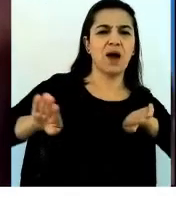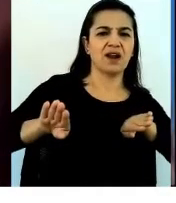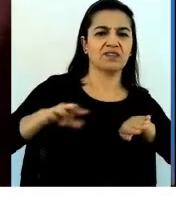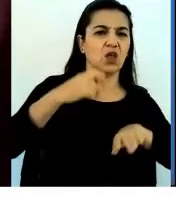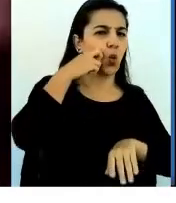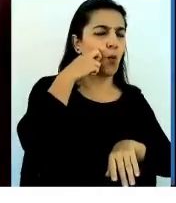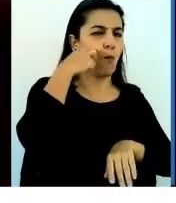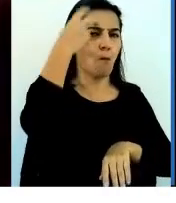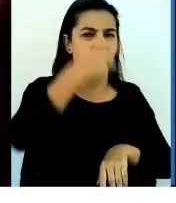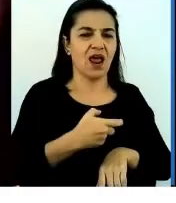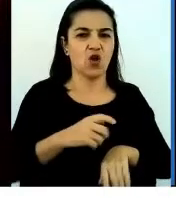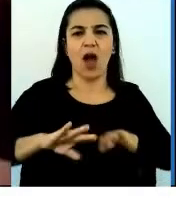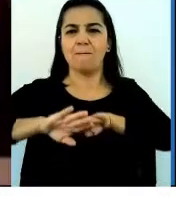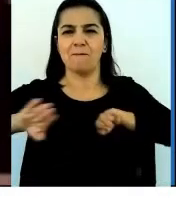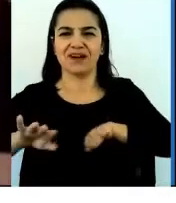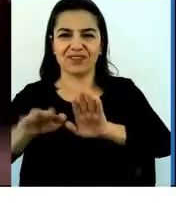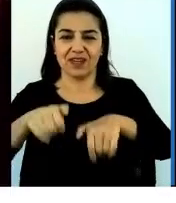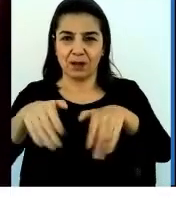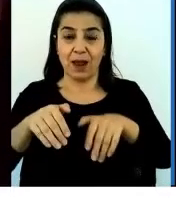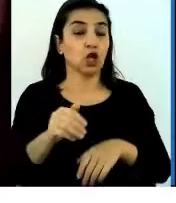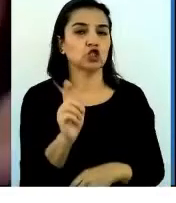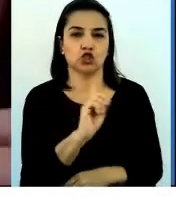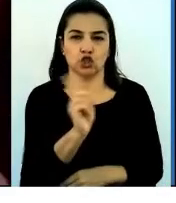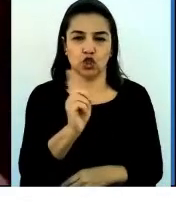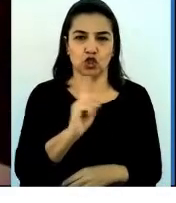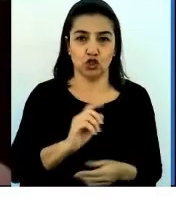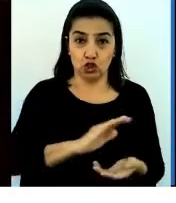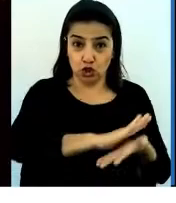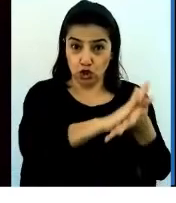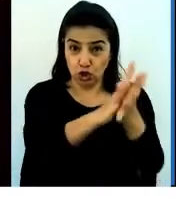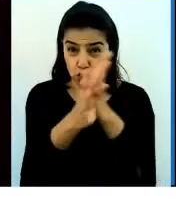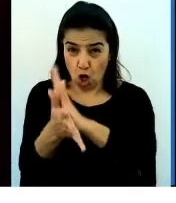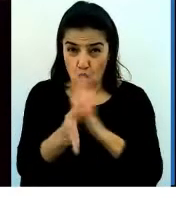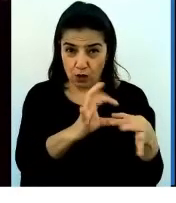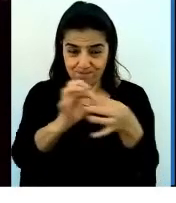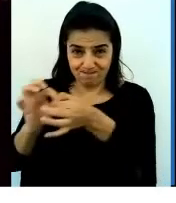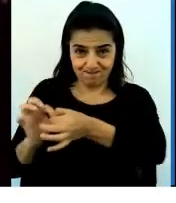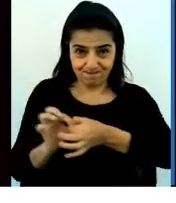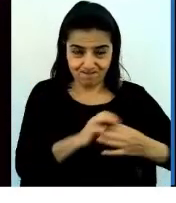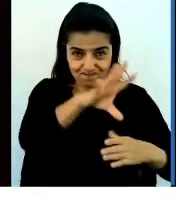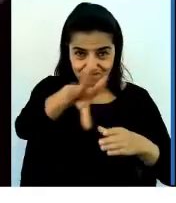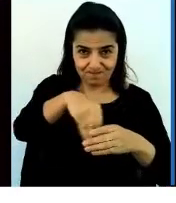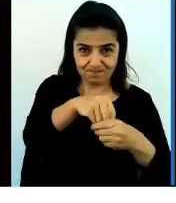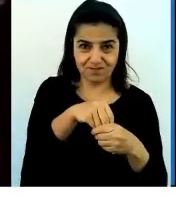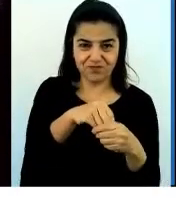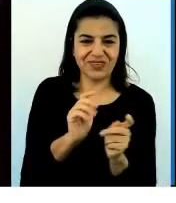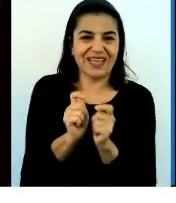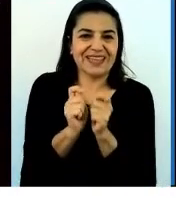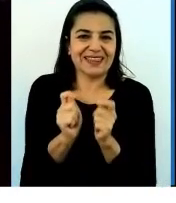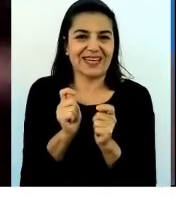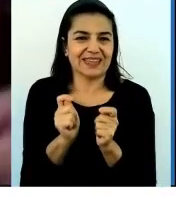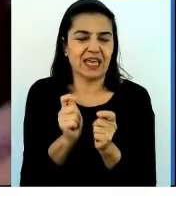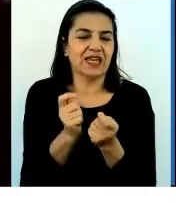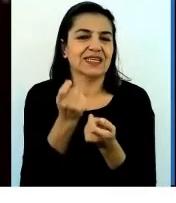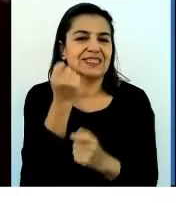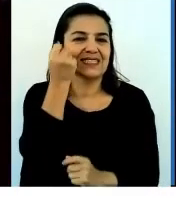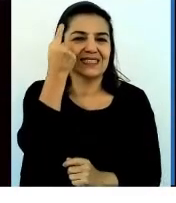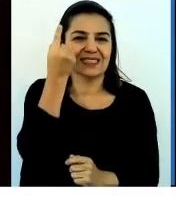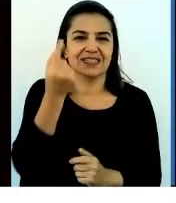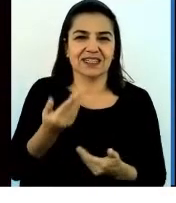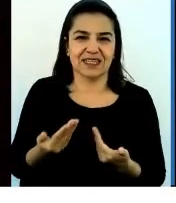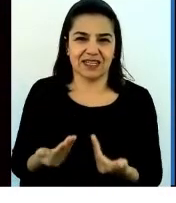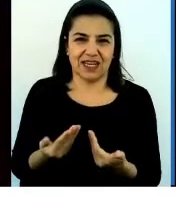cosas, pero tener todas las cosas juntos y intentar de entenderle juntos.